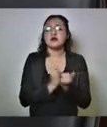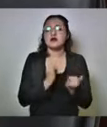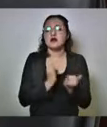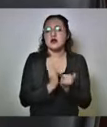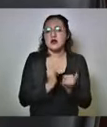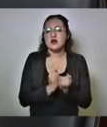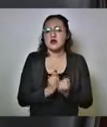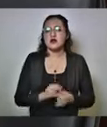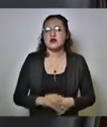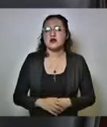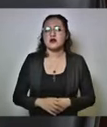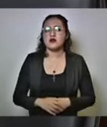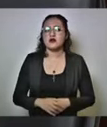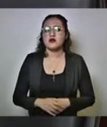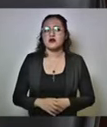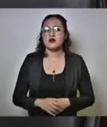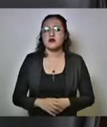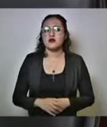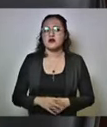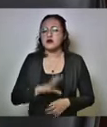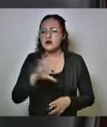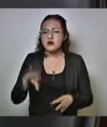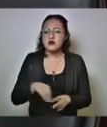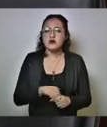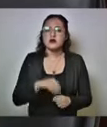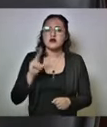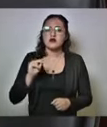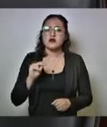más, dando en total 82.